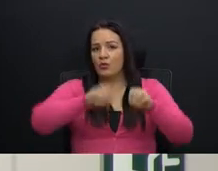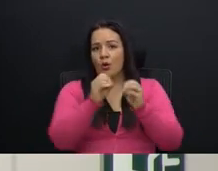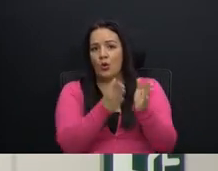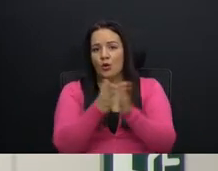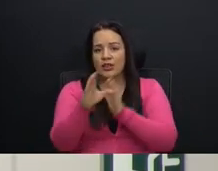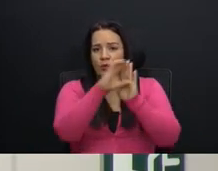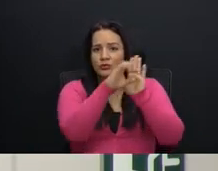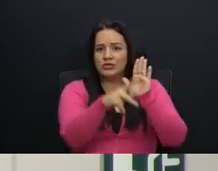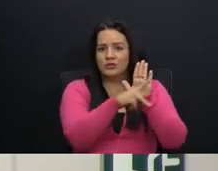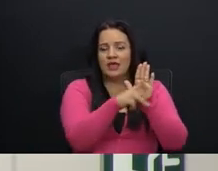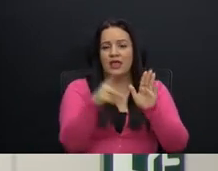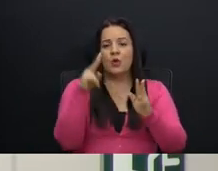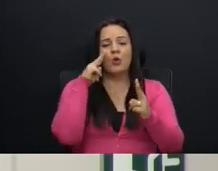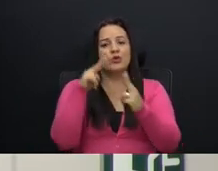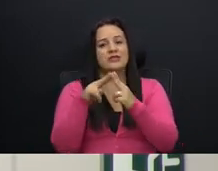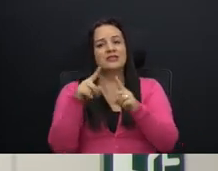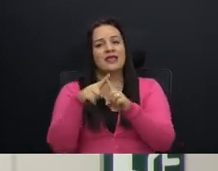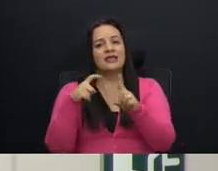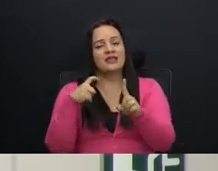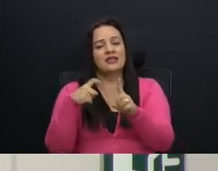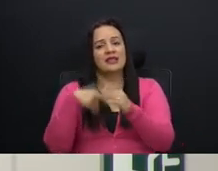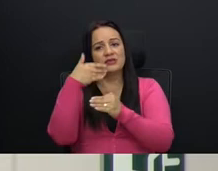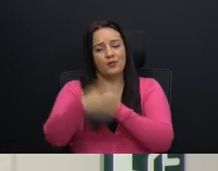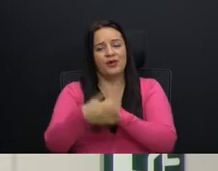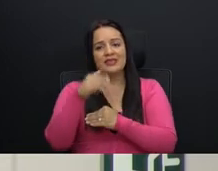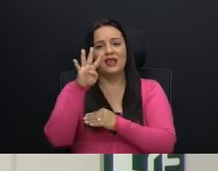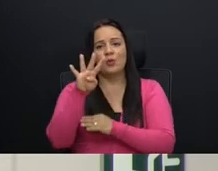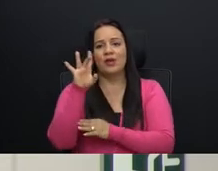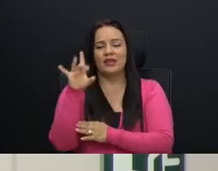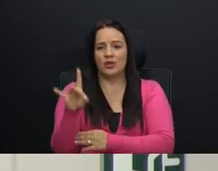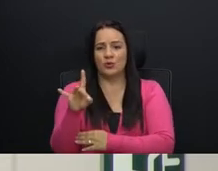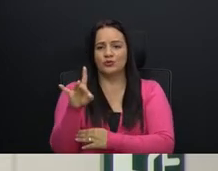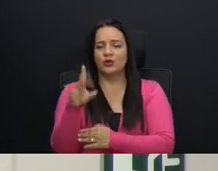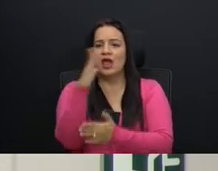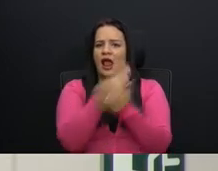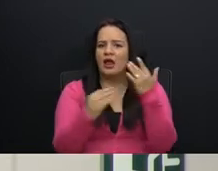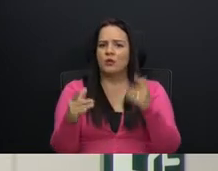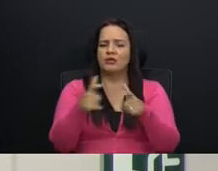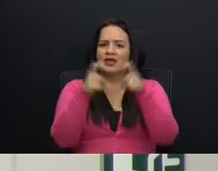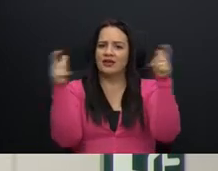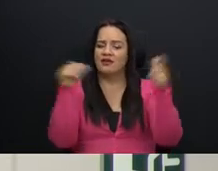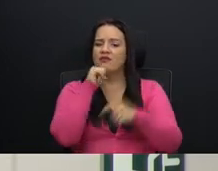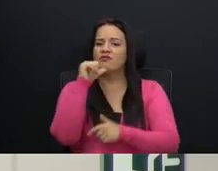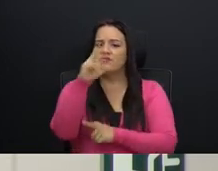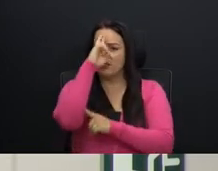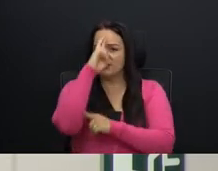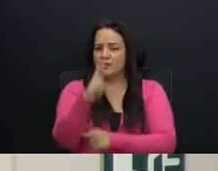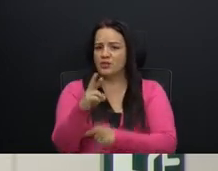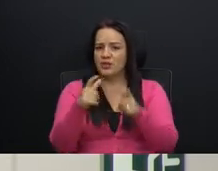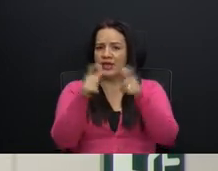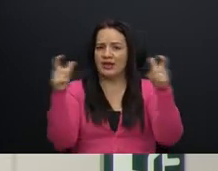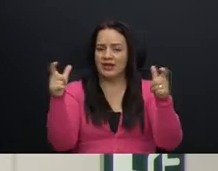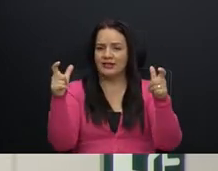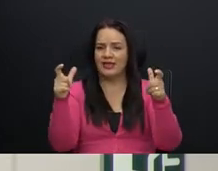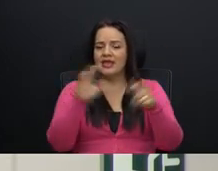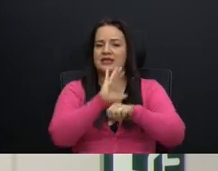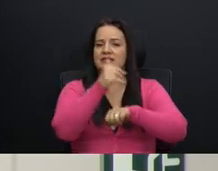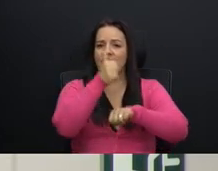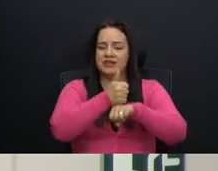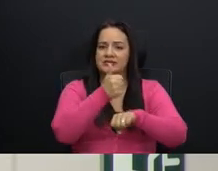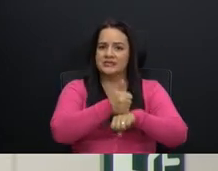conocemos después del 48 una atrocidad tan grande y un irrespeto tan grande estando prevista la